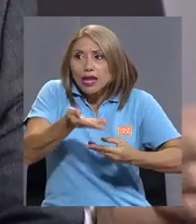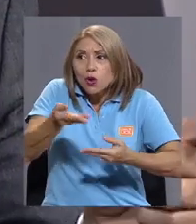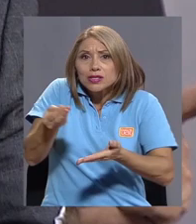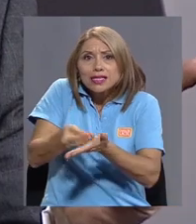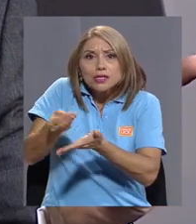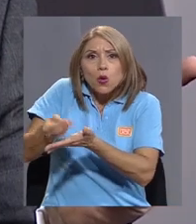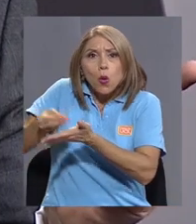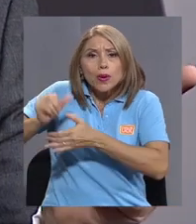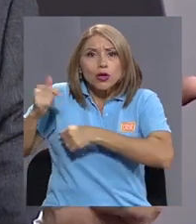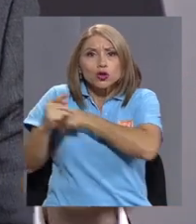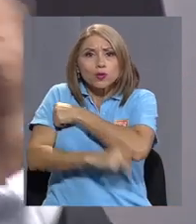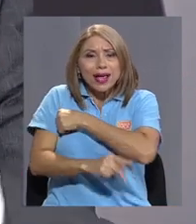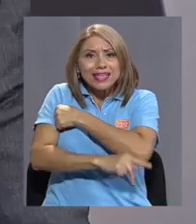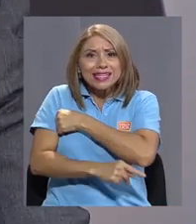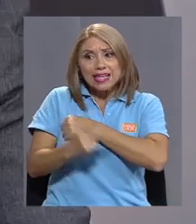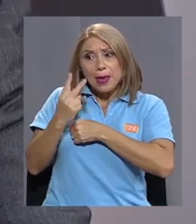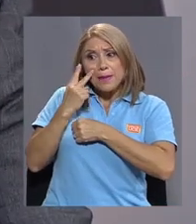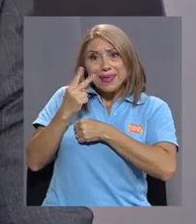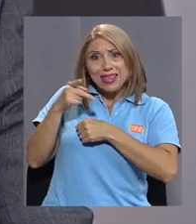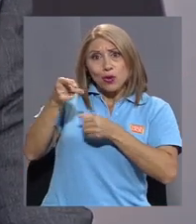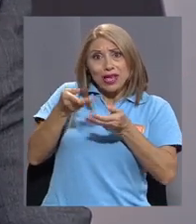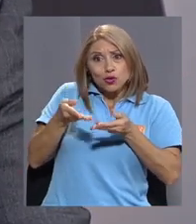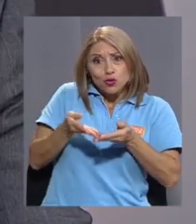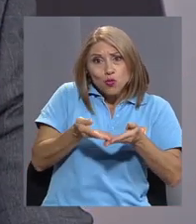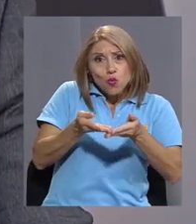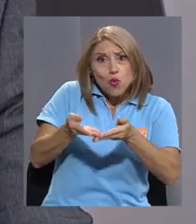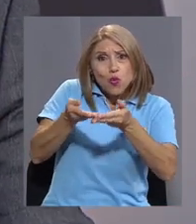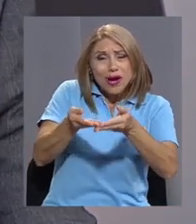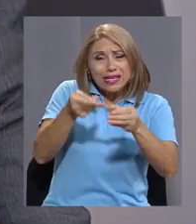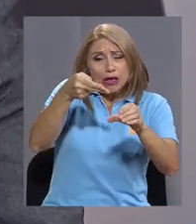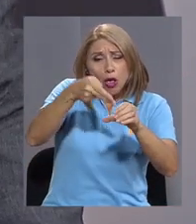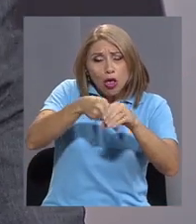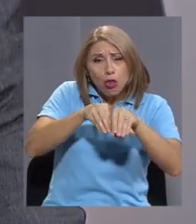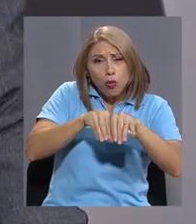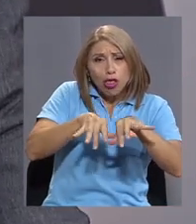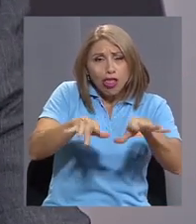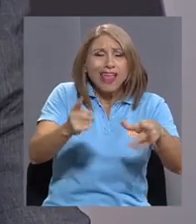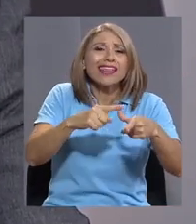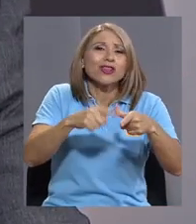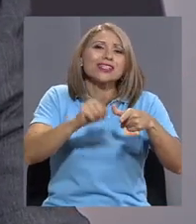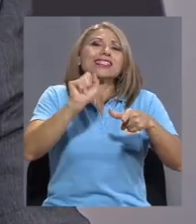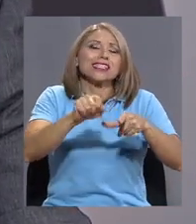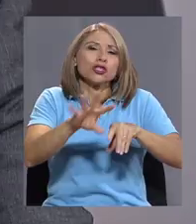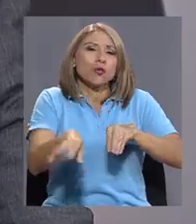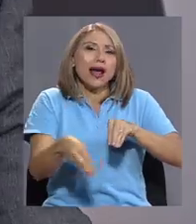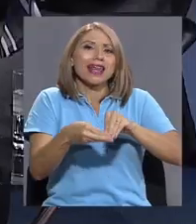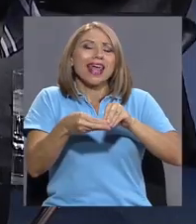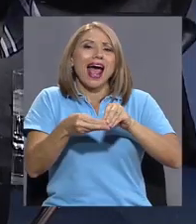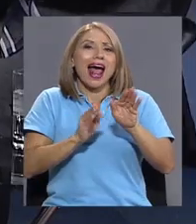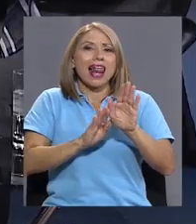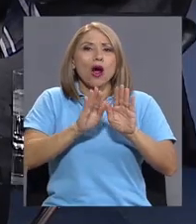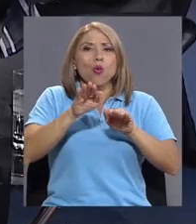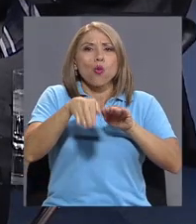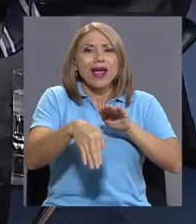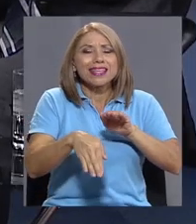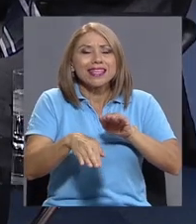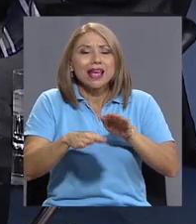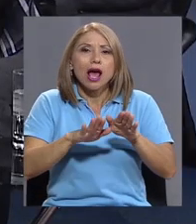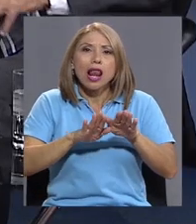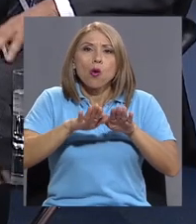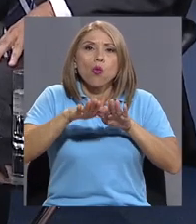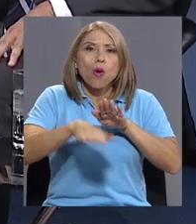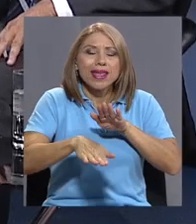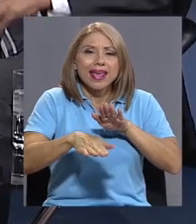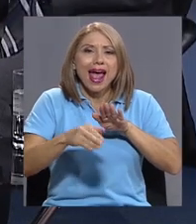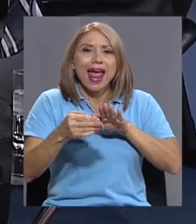las emisiones que tienen esos buques, entonces sí sumaría a la huella de carbono o a la huella ecológica de Costa Rica. Entonces, es un asunto más que